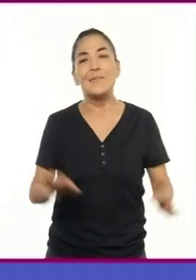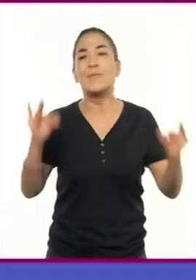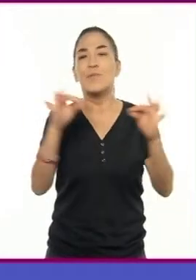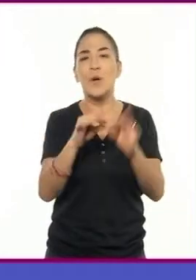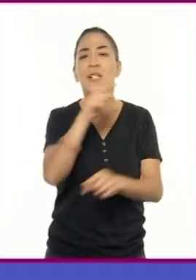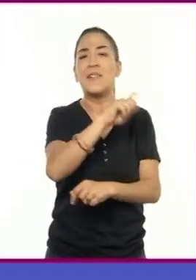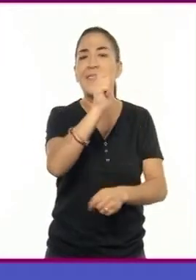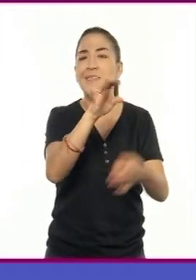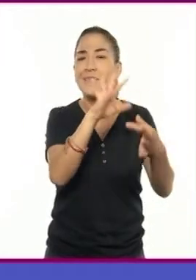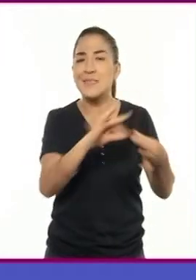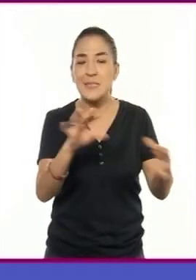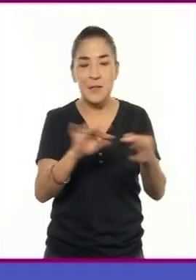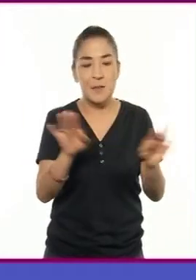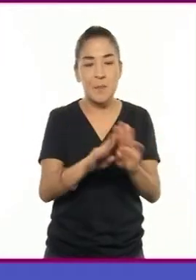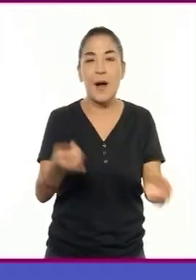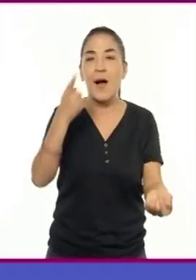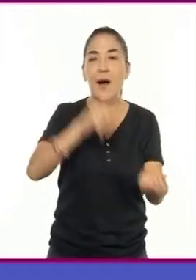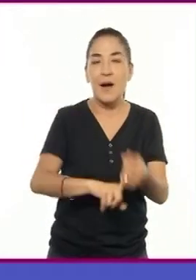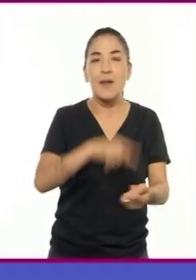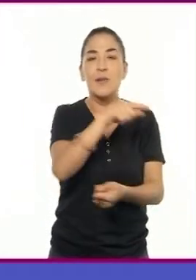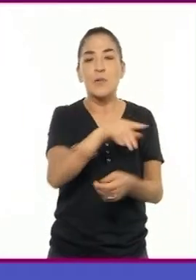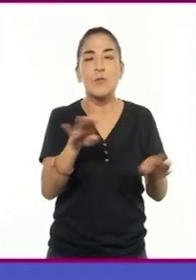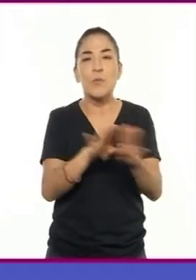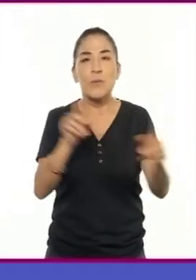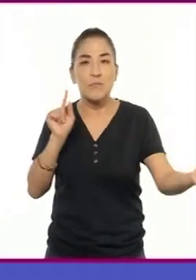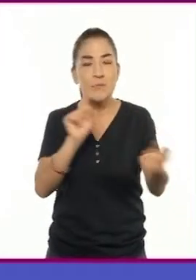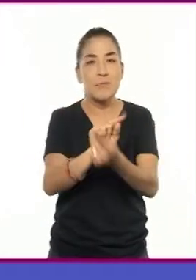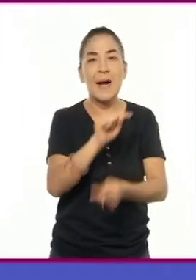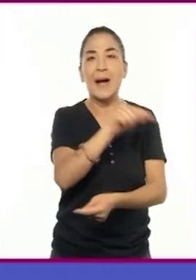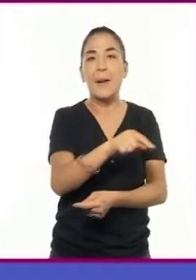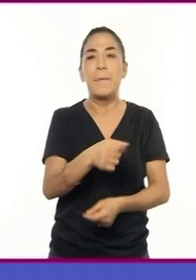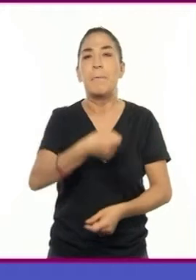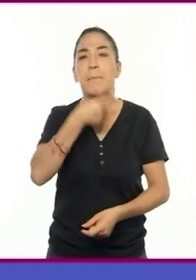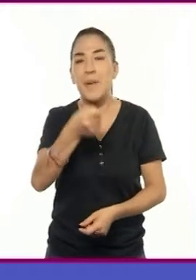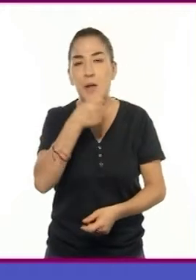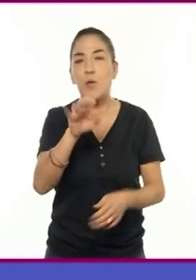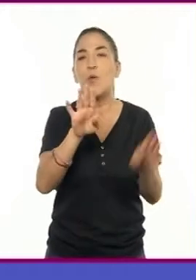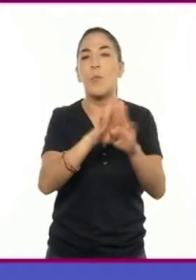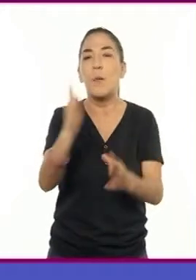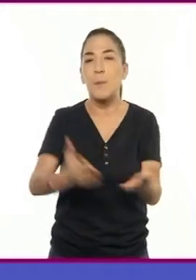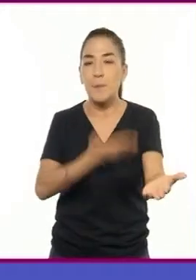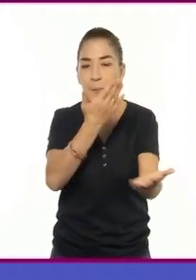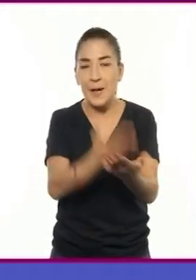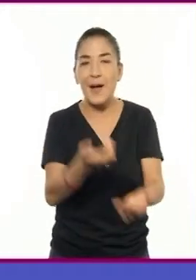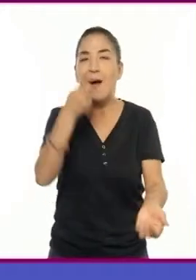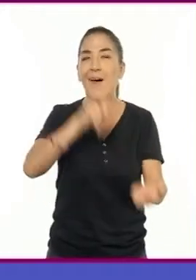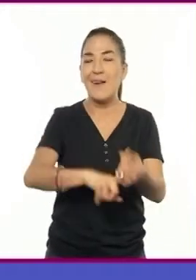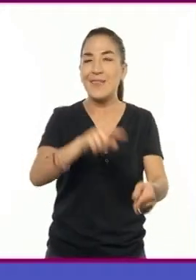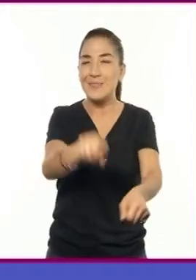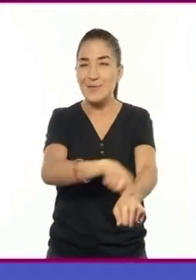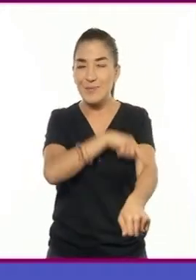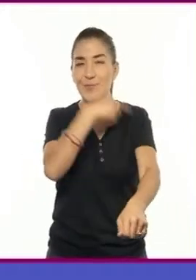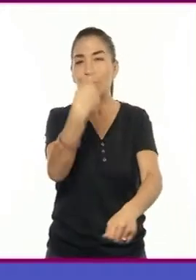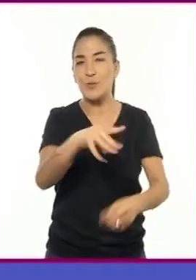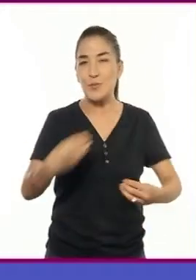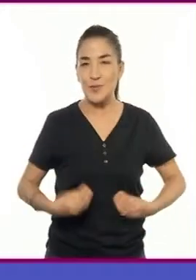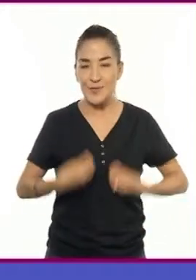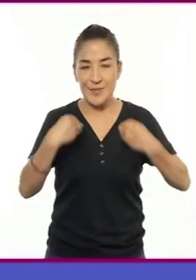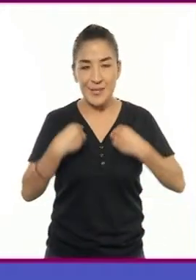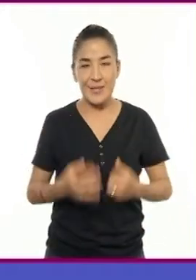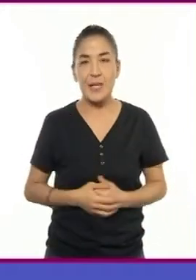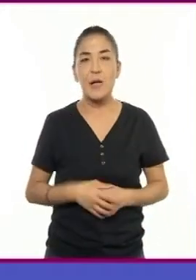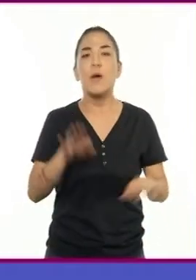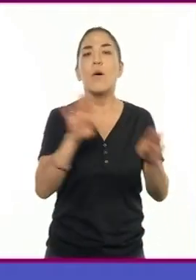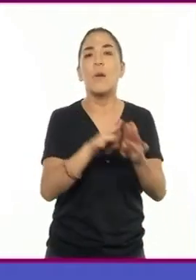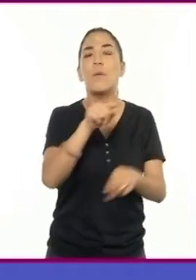Aquí el protagonista se encuentra a uno de los viejos que le propondrá alargar su vida. Este acontecimiento